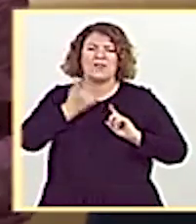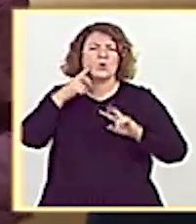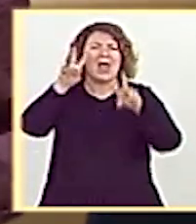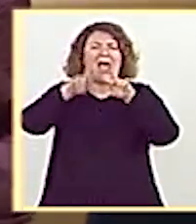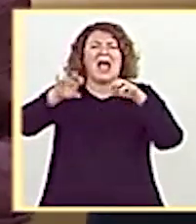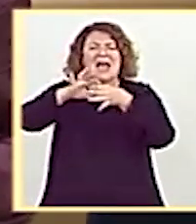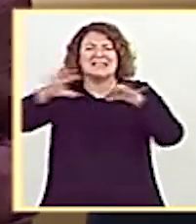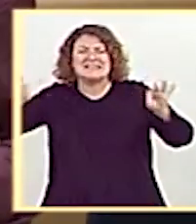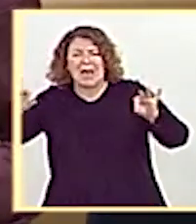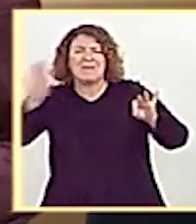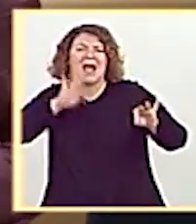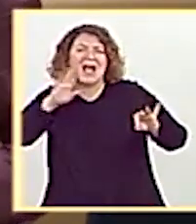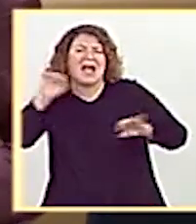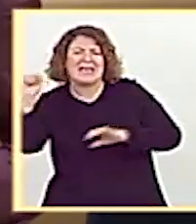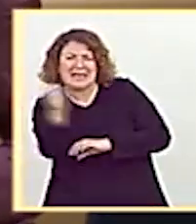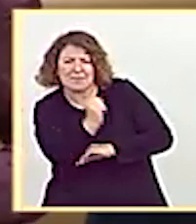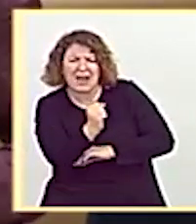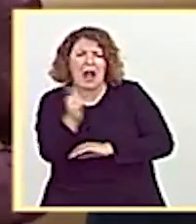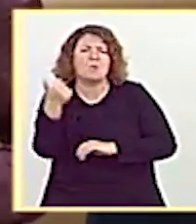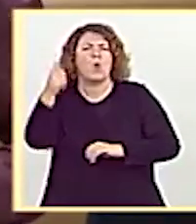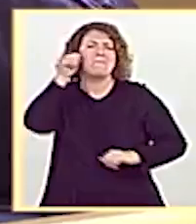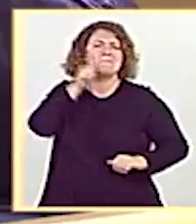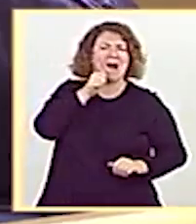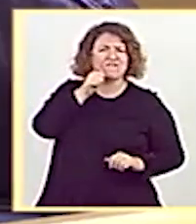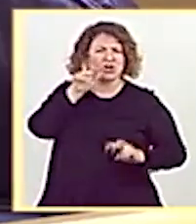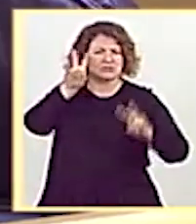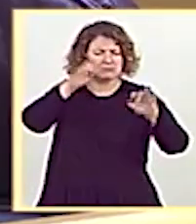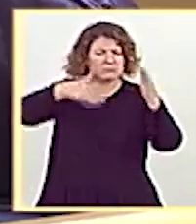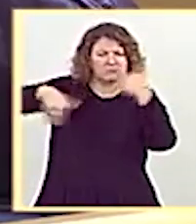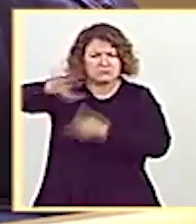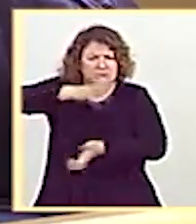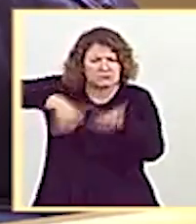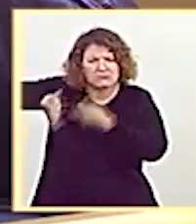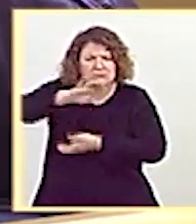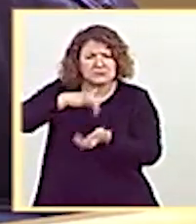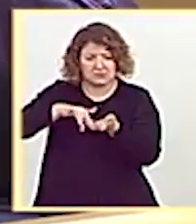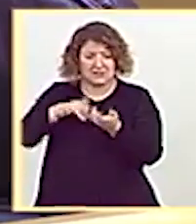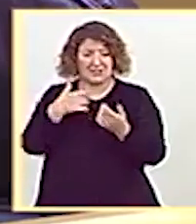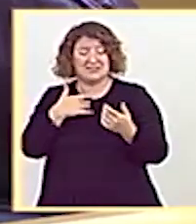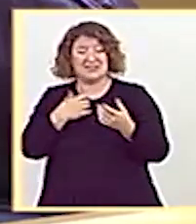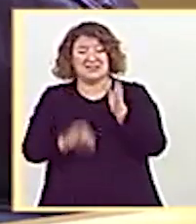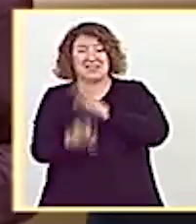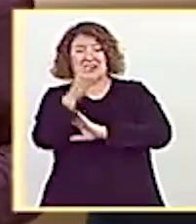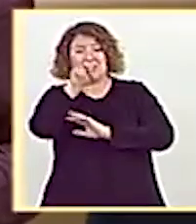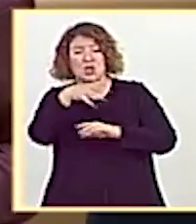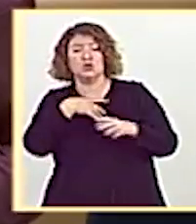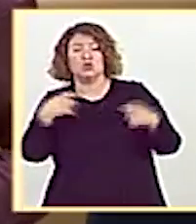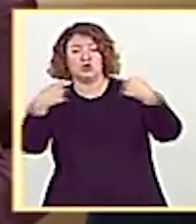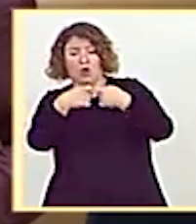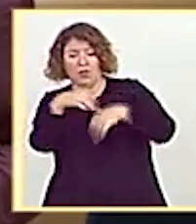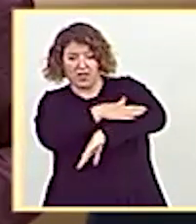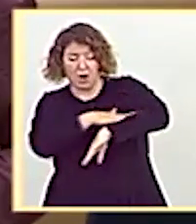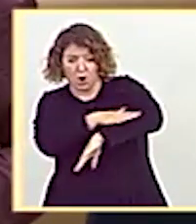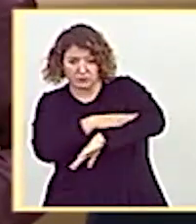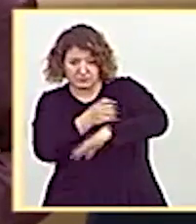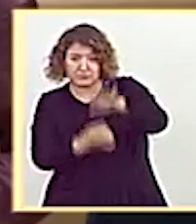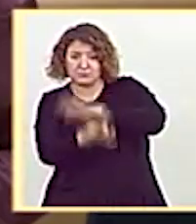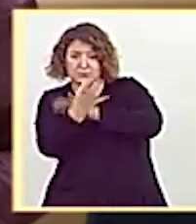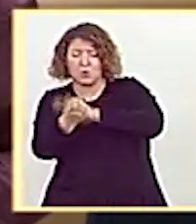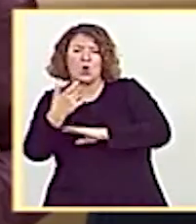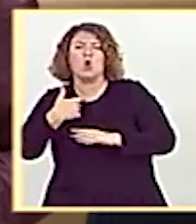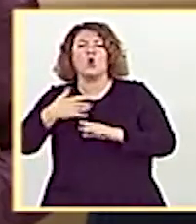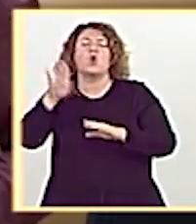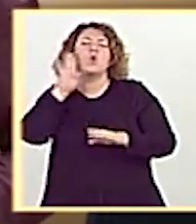mafiosa, señoría, articulada presuntamente por sus socios de gobierno, que buscaba crear montajes judiciales y pruebas